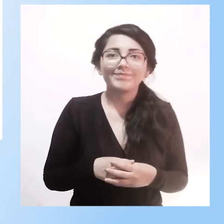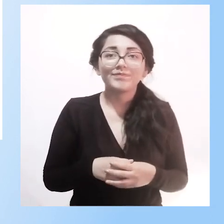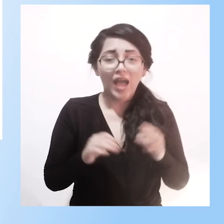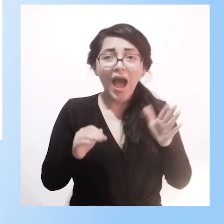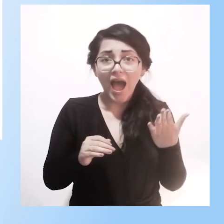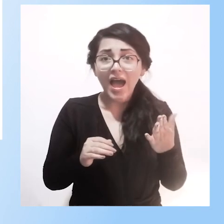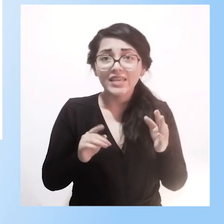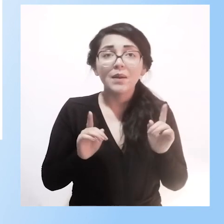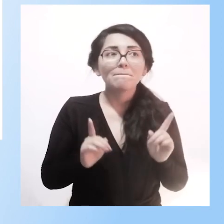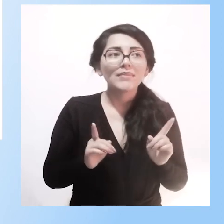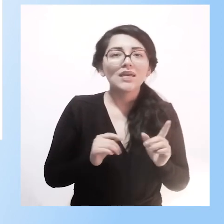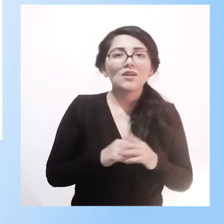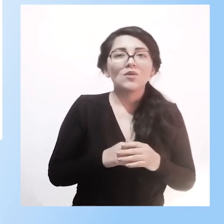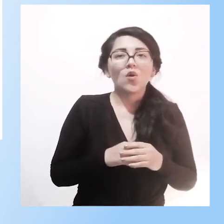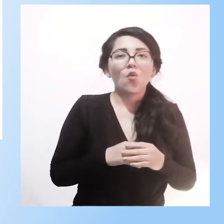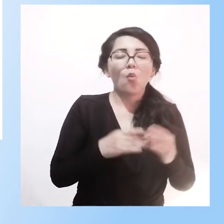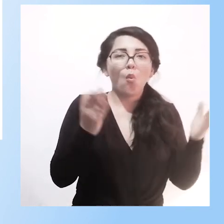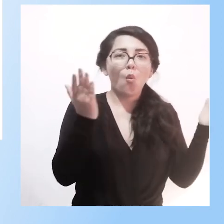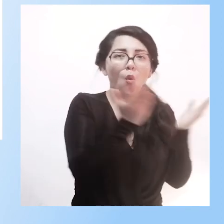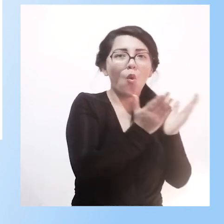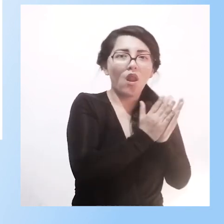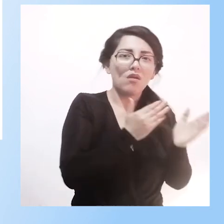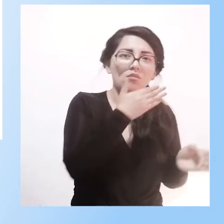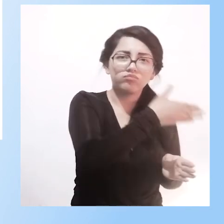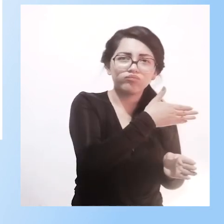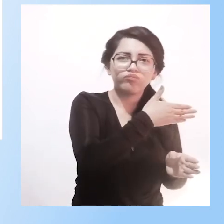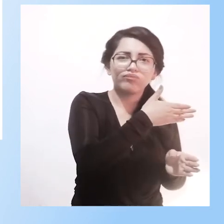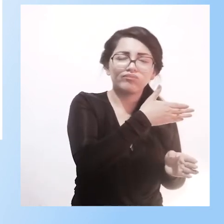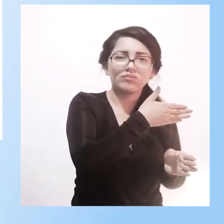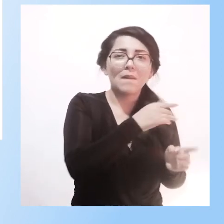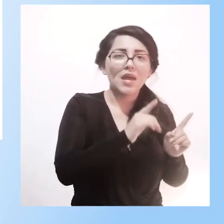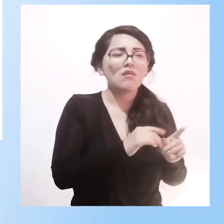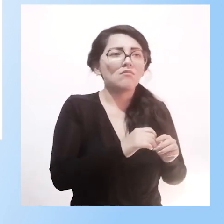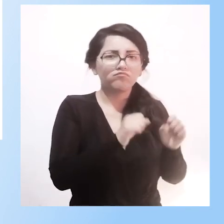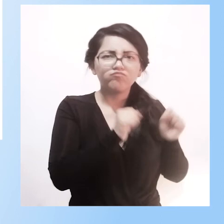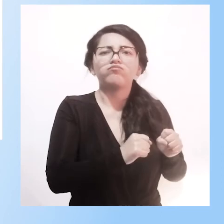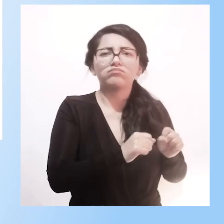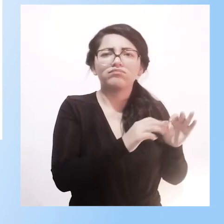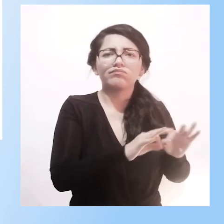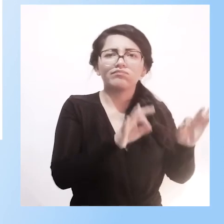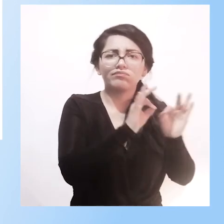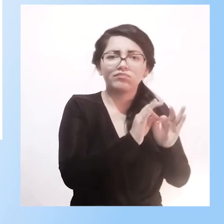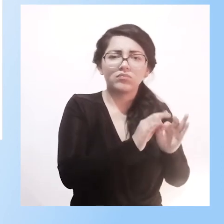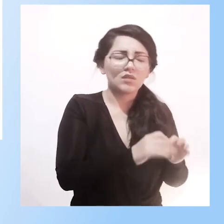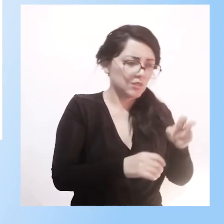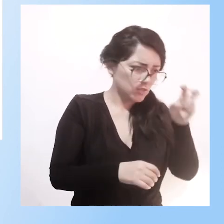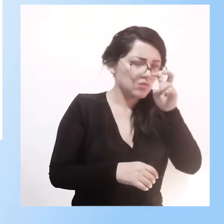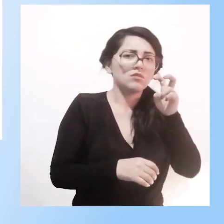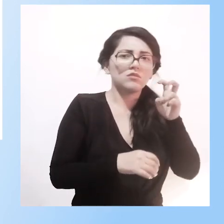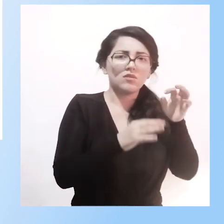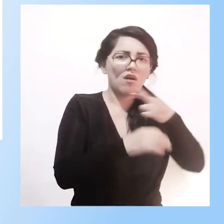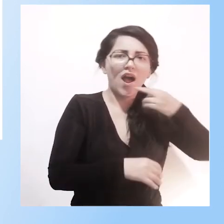permanecer en la escuela y permanecer de una manera muy, muy seria, muy